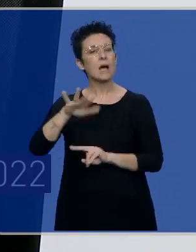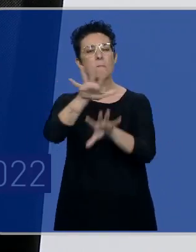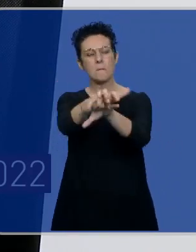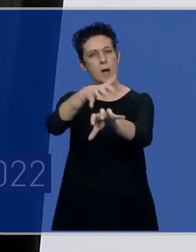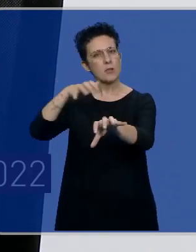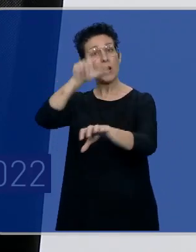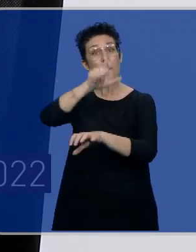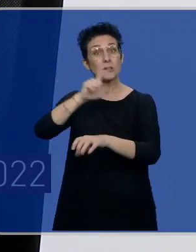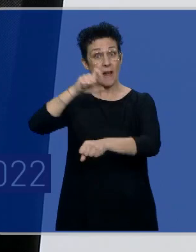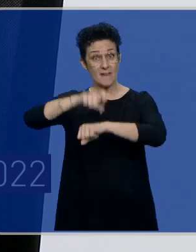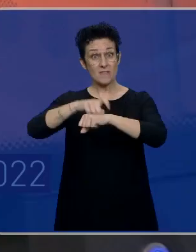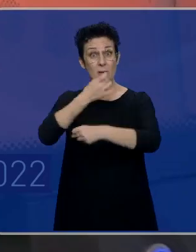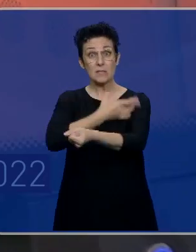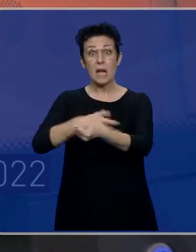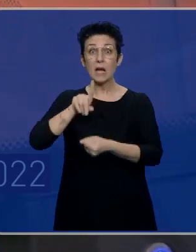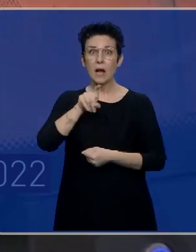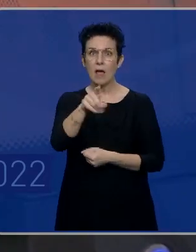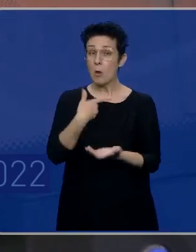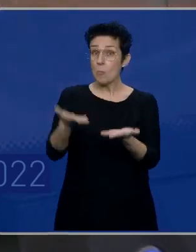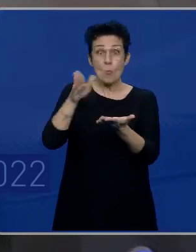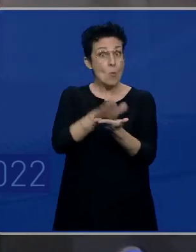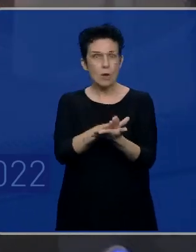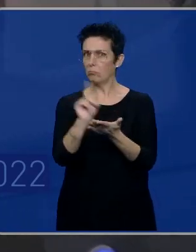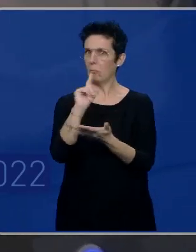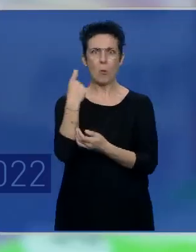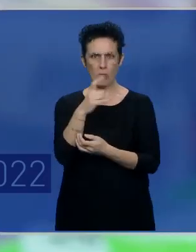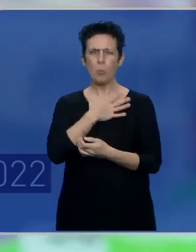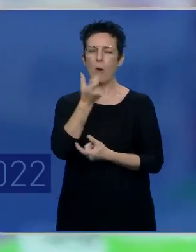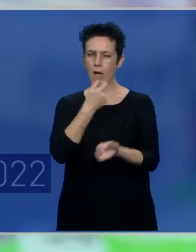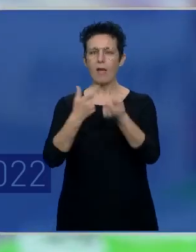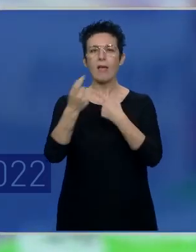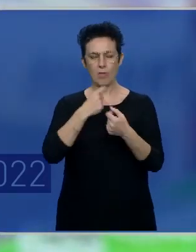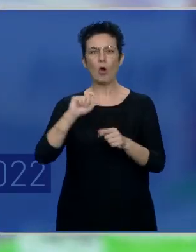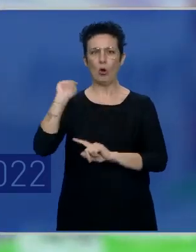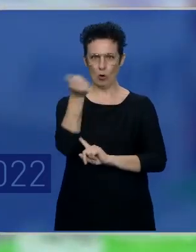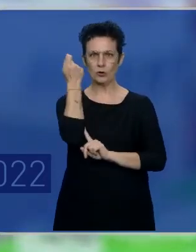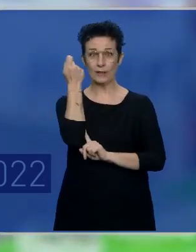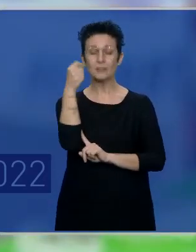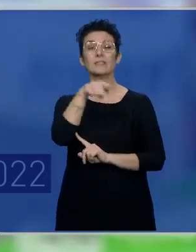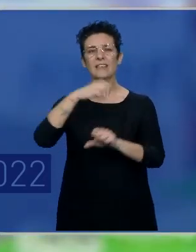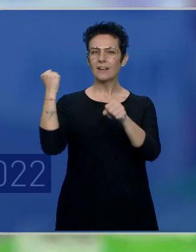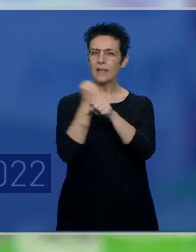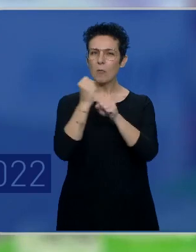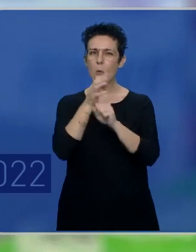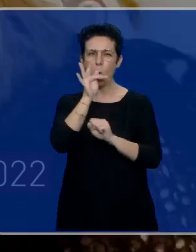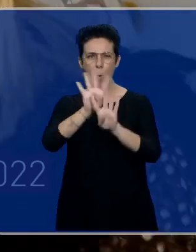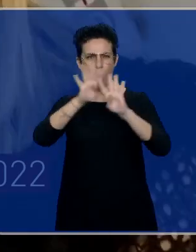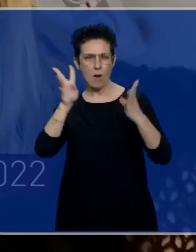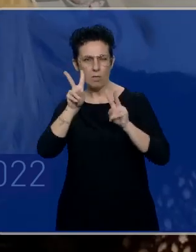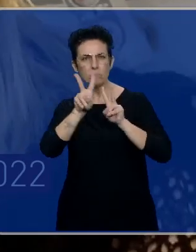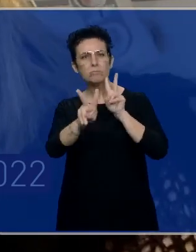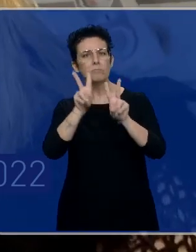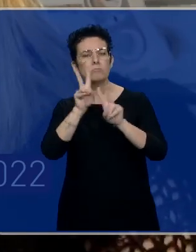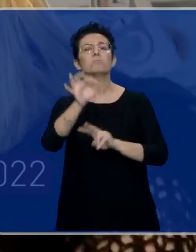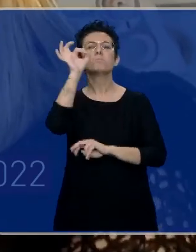de ellos, no es una enfermedad mortal de necesidad. Esa labor ha sido resaltada por el jurado que reconoce también la distinción